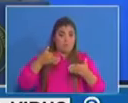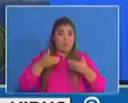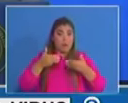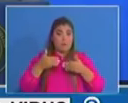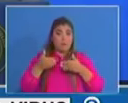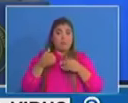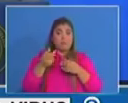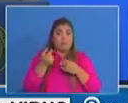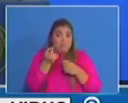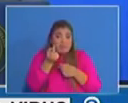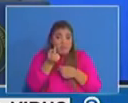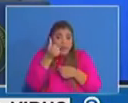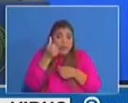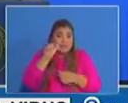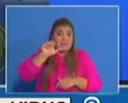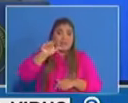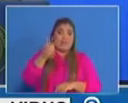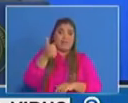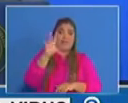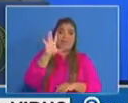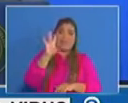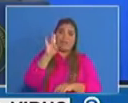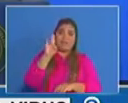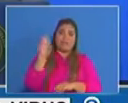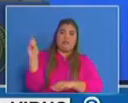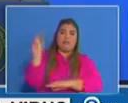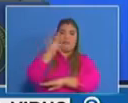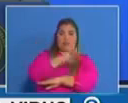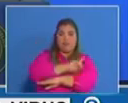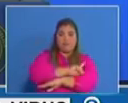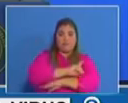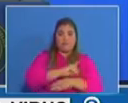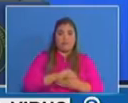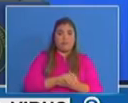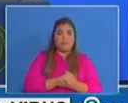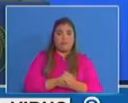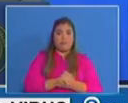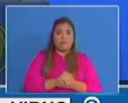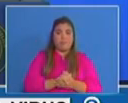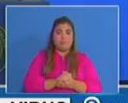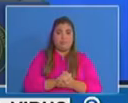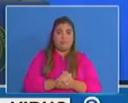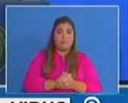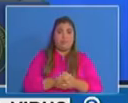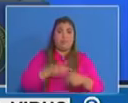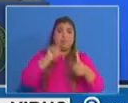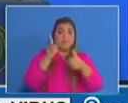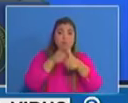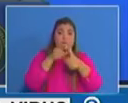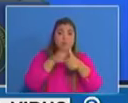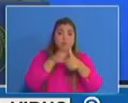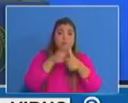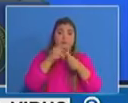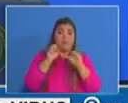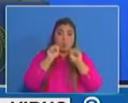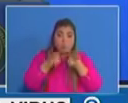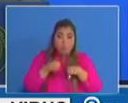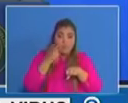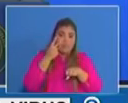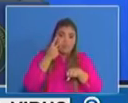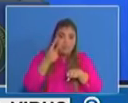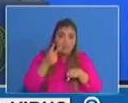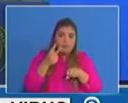17 días. Esto es el primer indicador que muestra la desaceleración del